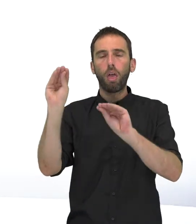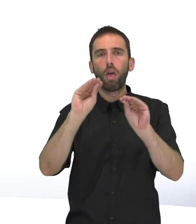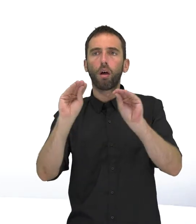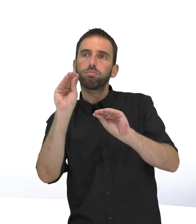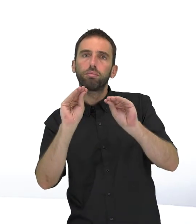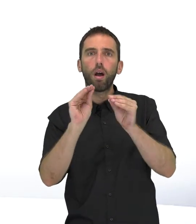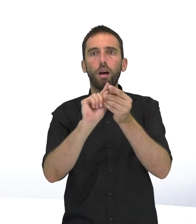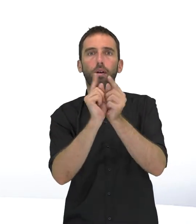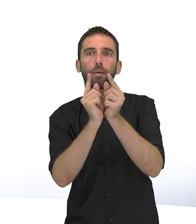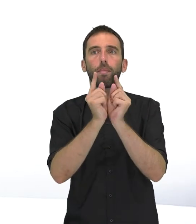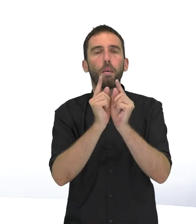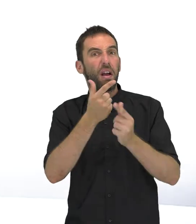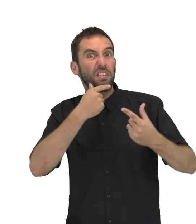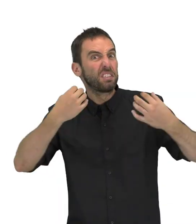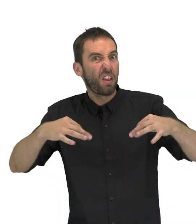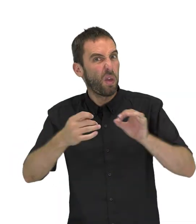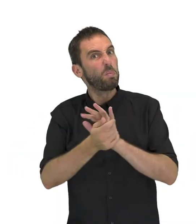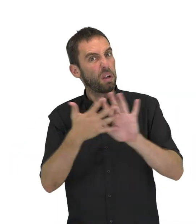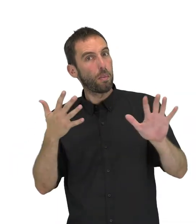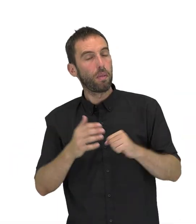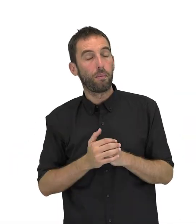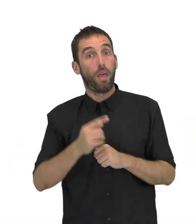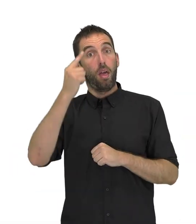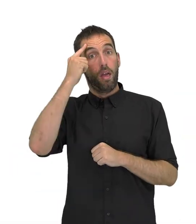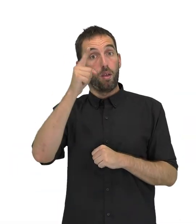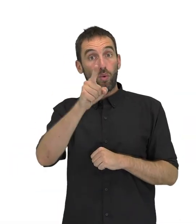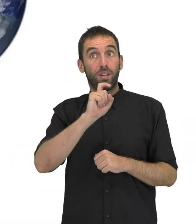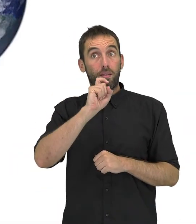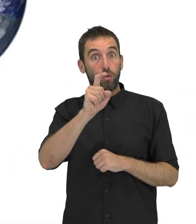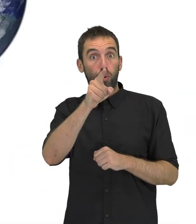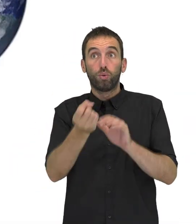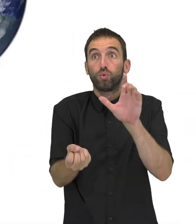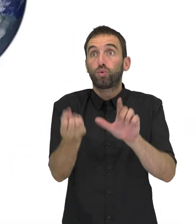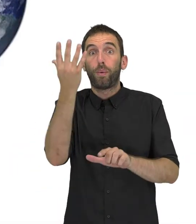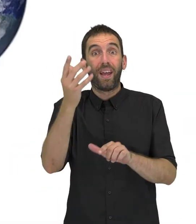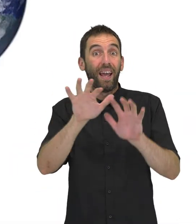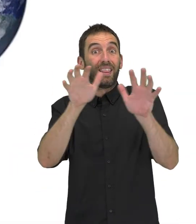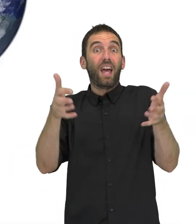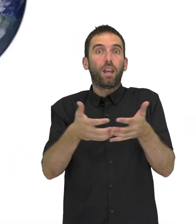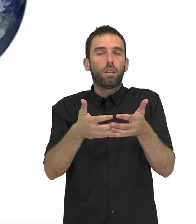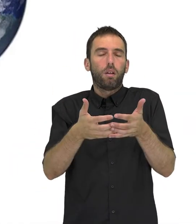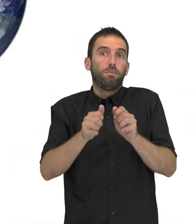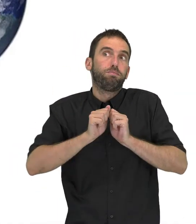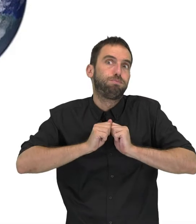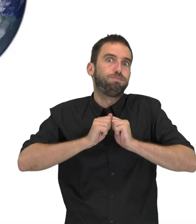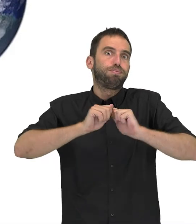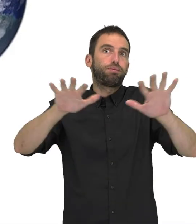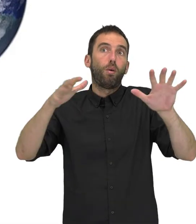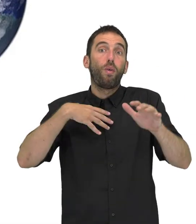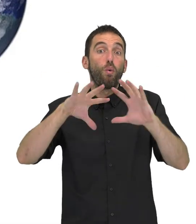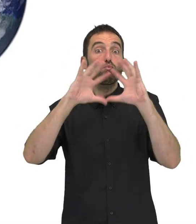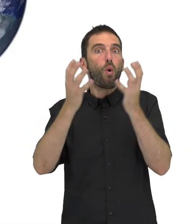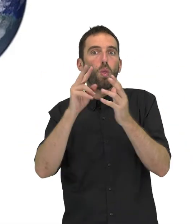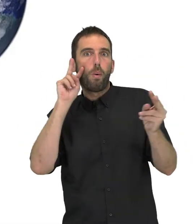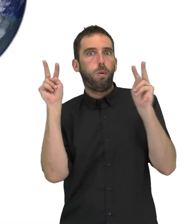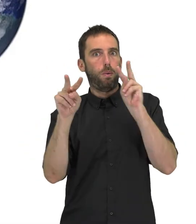razonablemente sencilla y rápida. Ojo, ya sabes que si subes el vídeo a internet es posible que tu vídeo esté a disposición